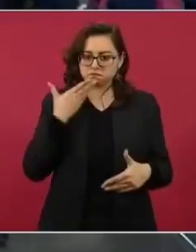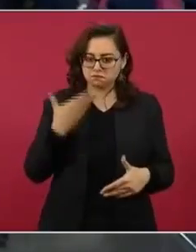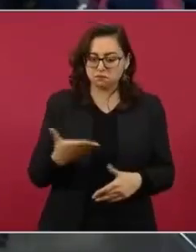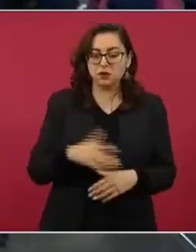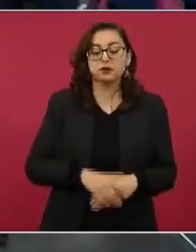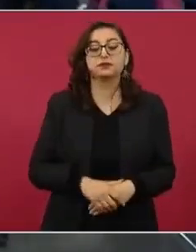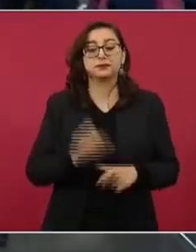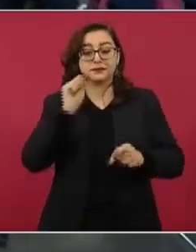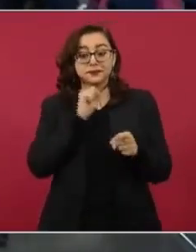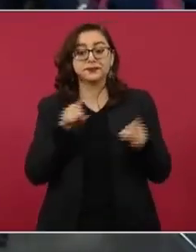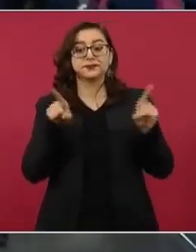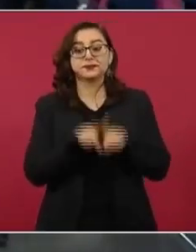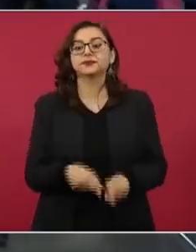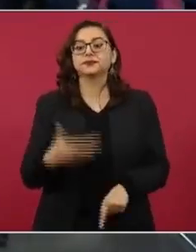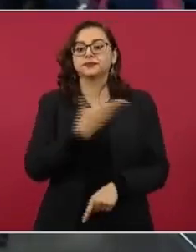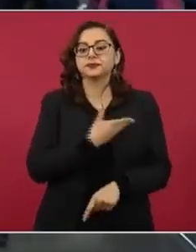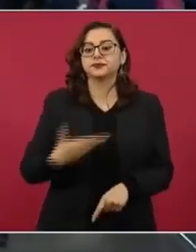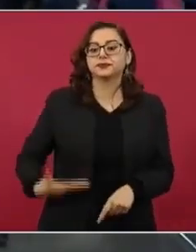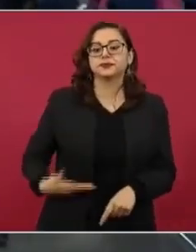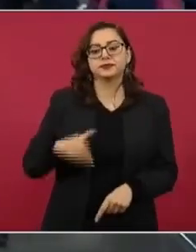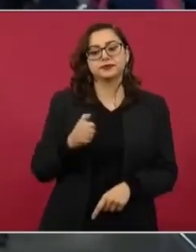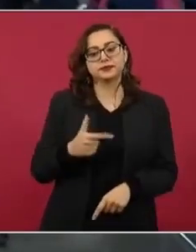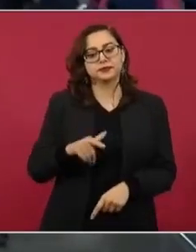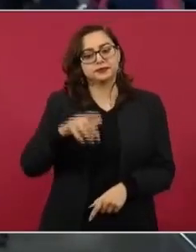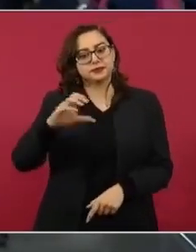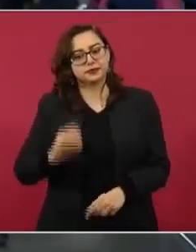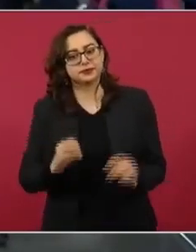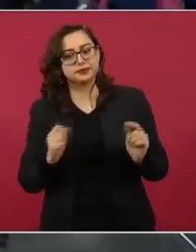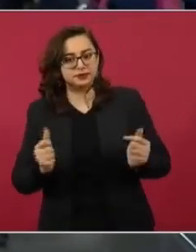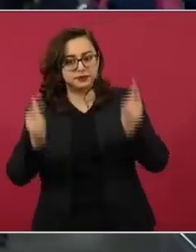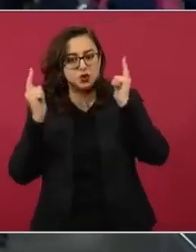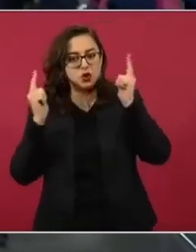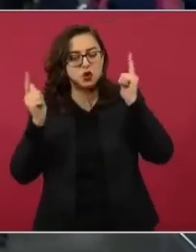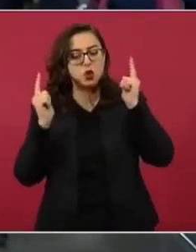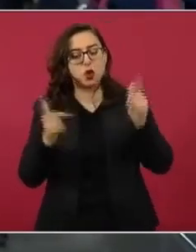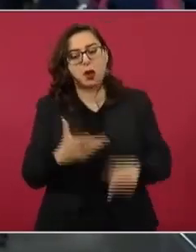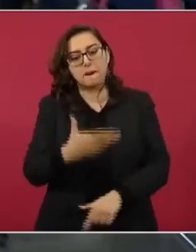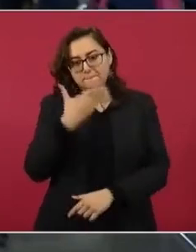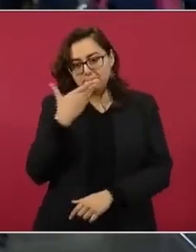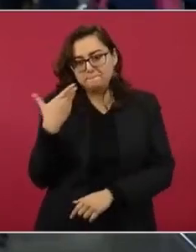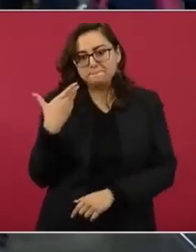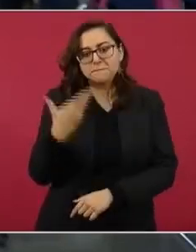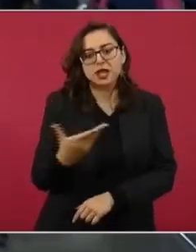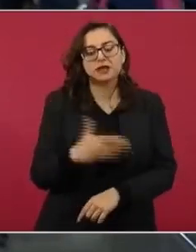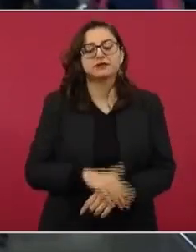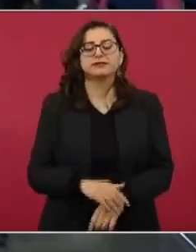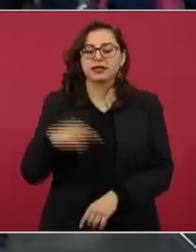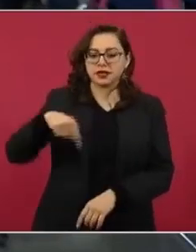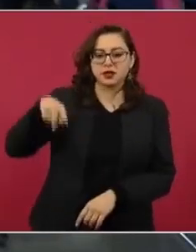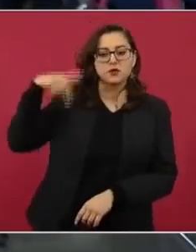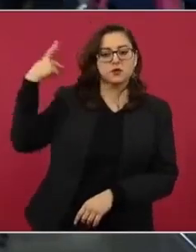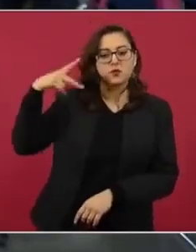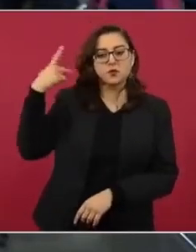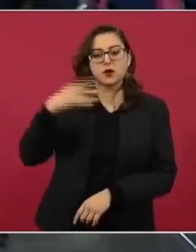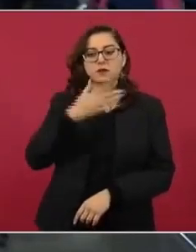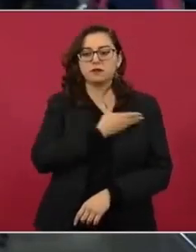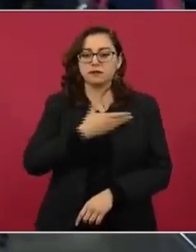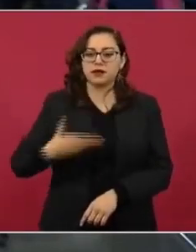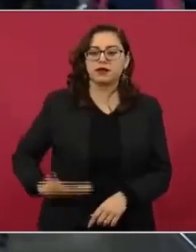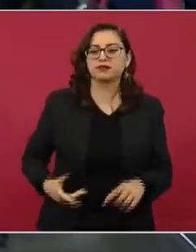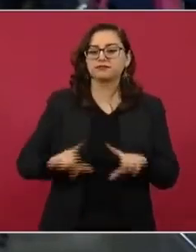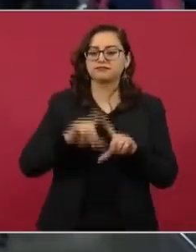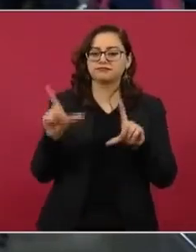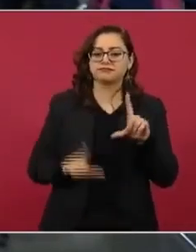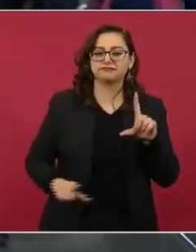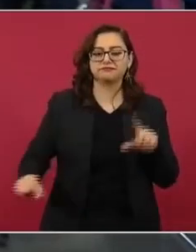Mandarle al presidente de la república todos los parabienes, desde Puebla con mucho cariño a mi presidente de la